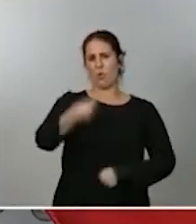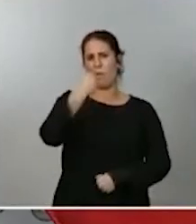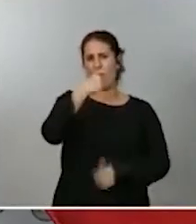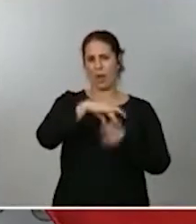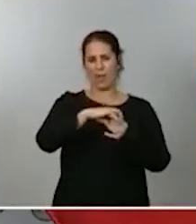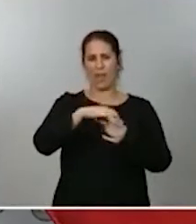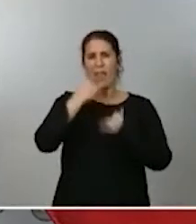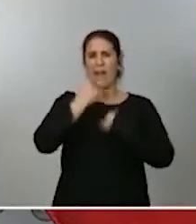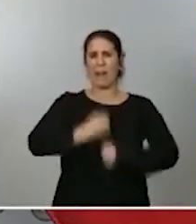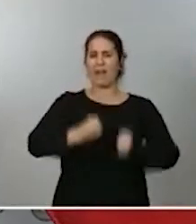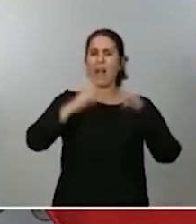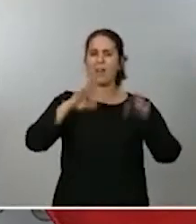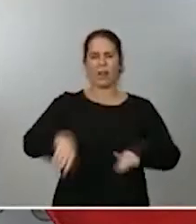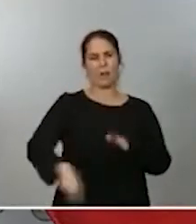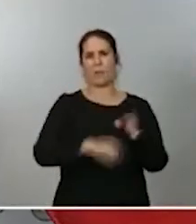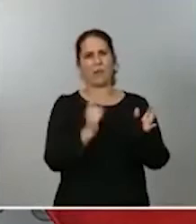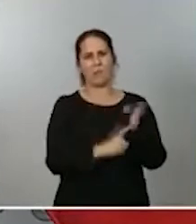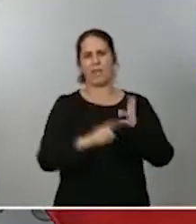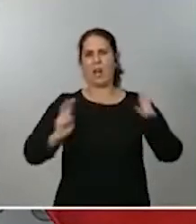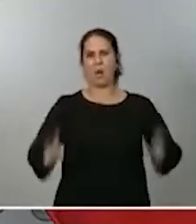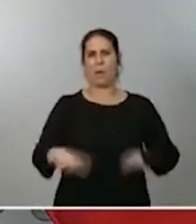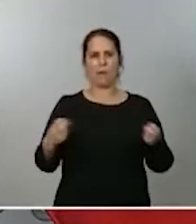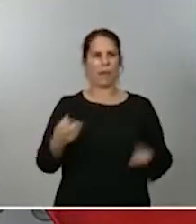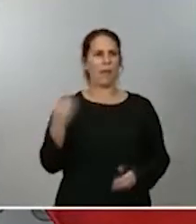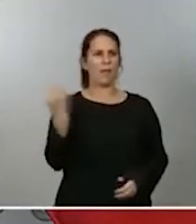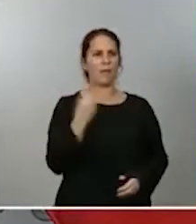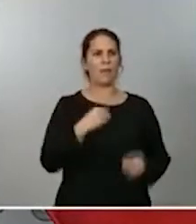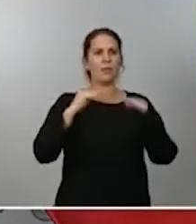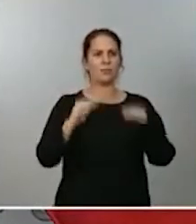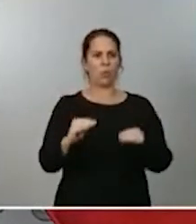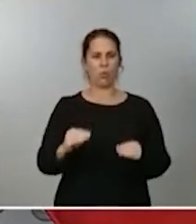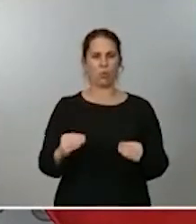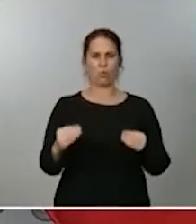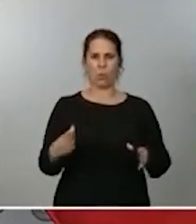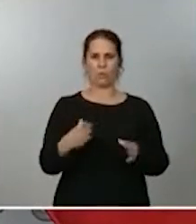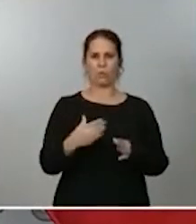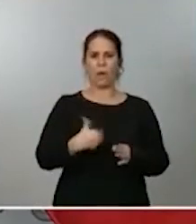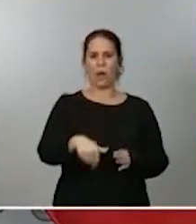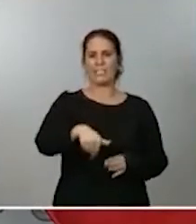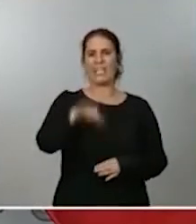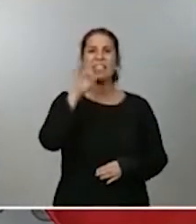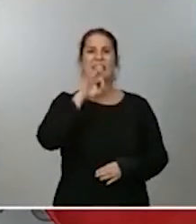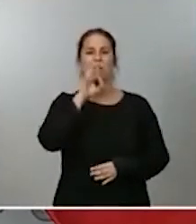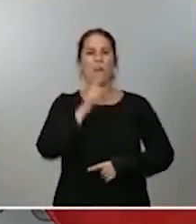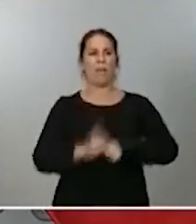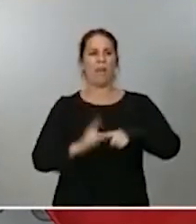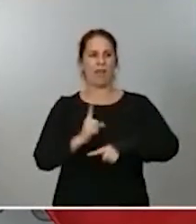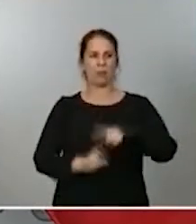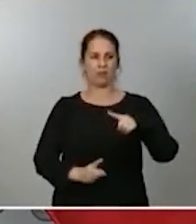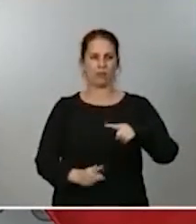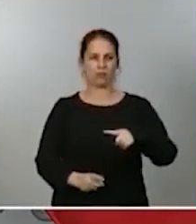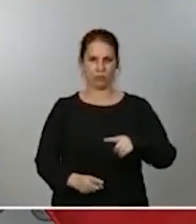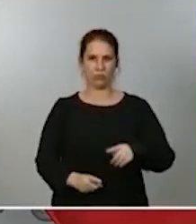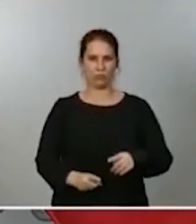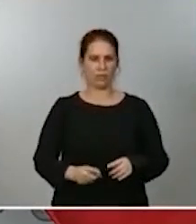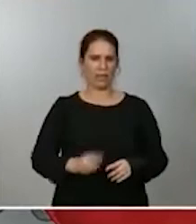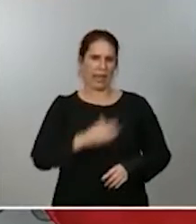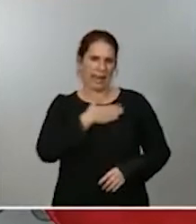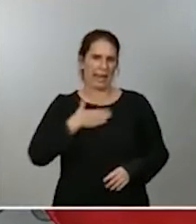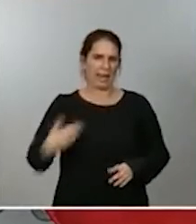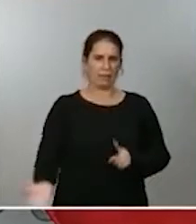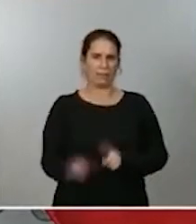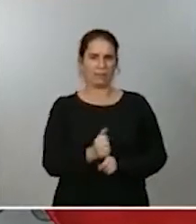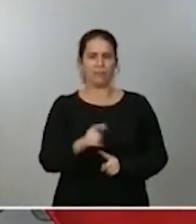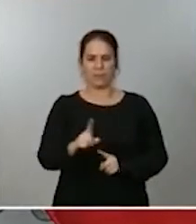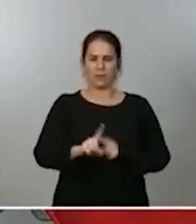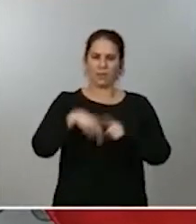renovable esté en su pleno apogeo a mediados de este siglo. Esto va a generar efectos positivos en la salud, en la